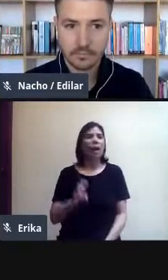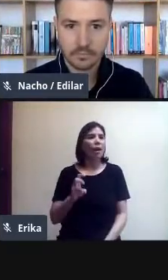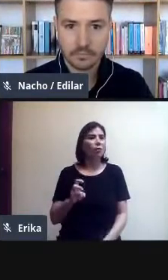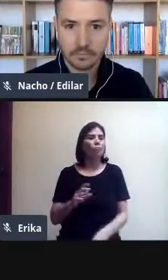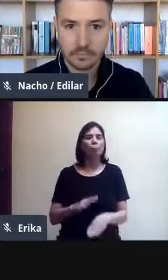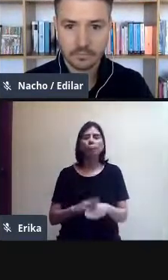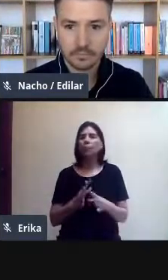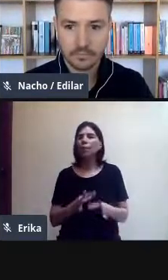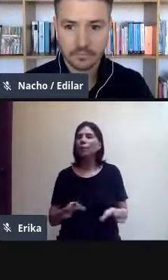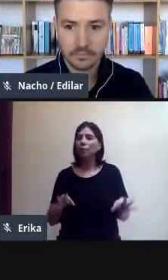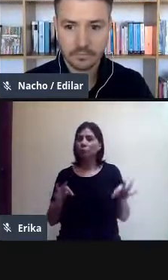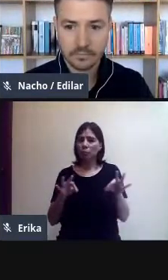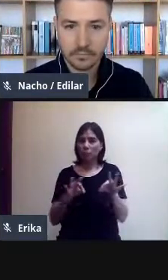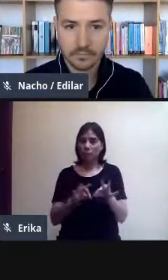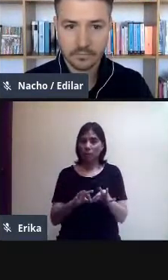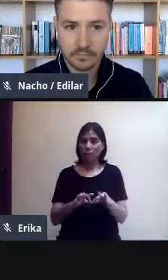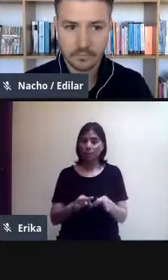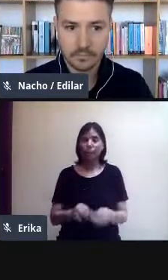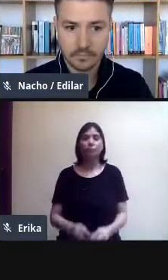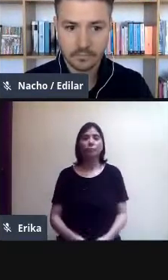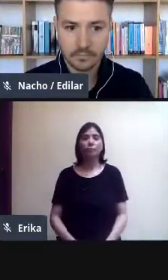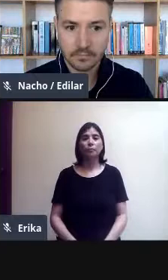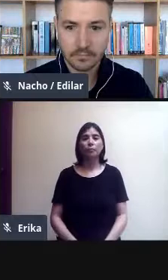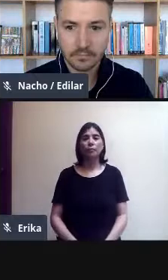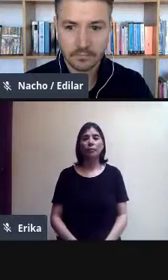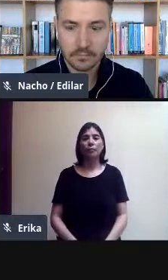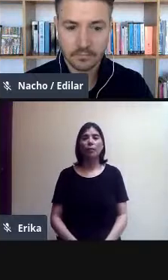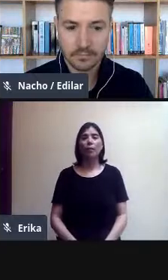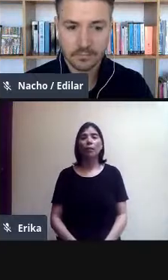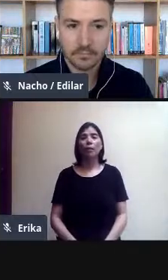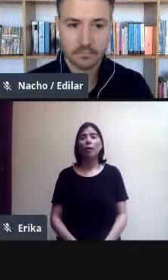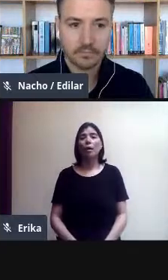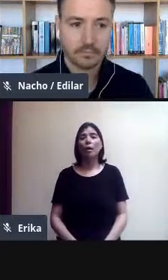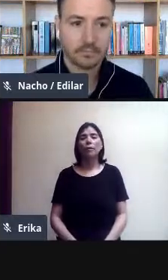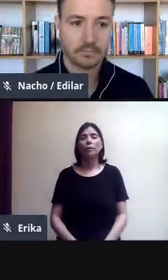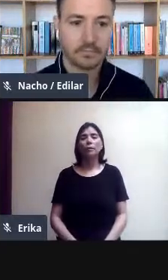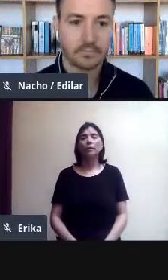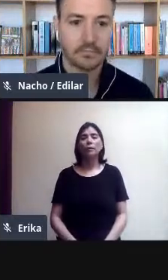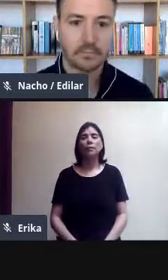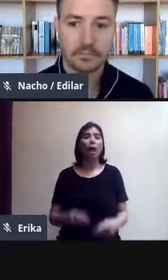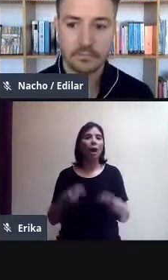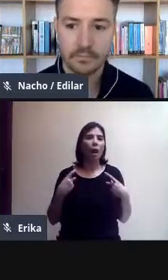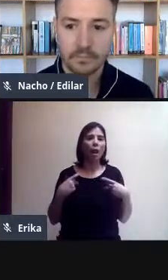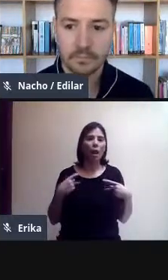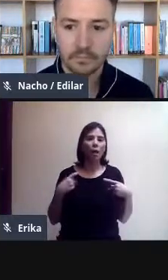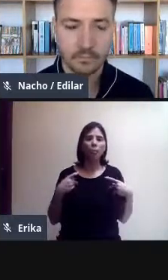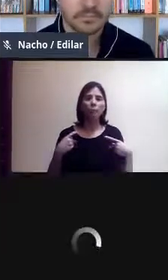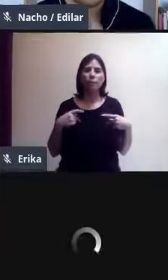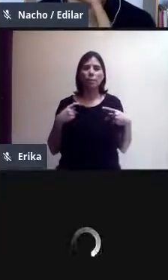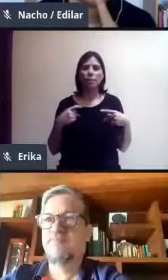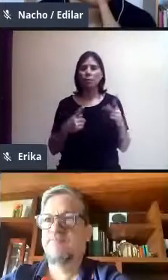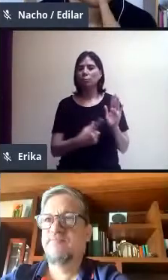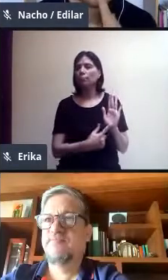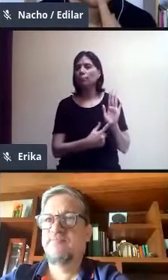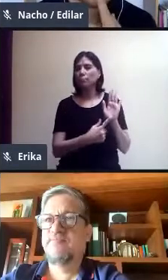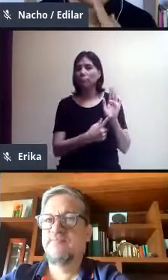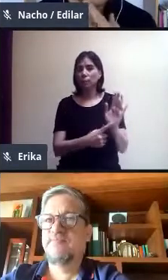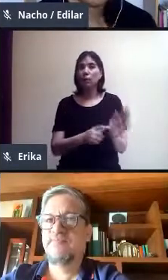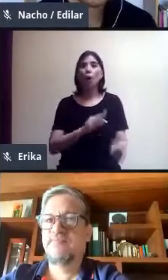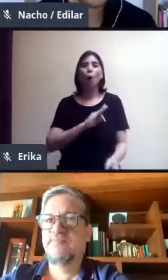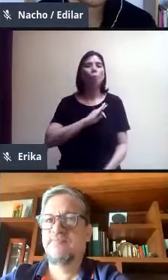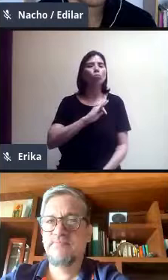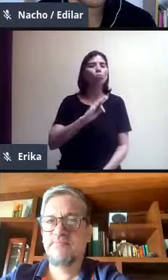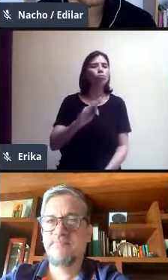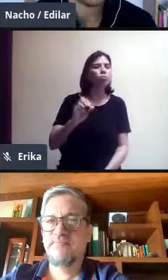ponente puede mandar alguna preguntita a la audiencia, ¿no? A los alumnos, hecho, esa es una de las opciones de interactividad que vamos a